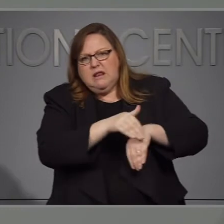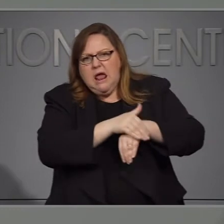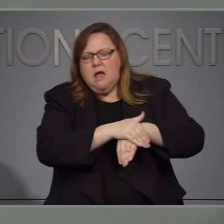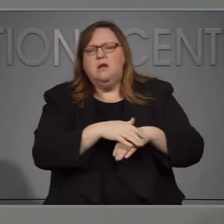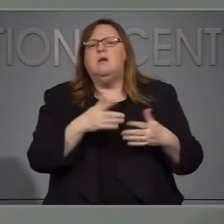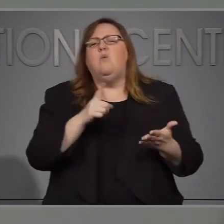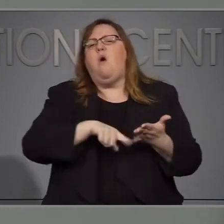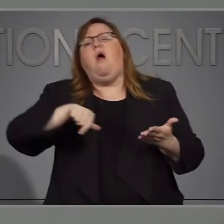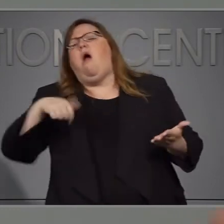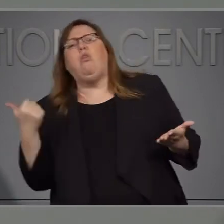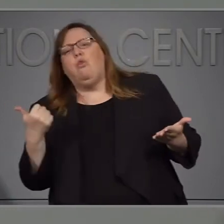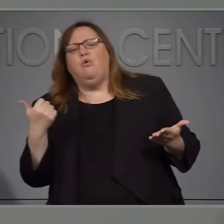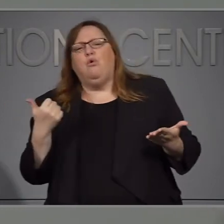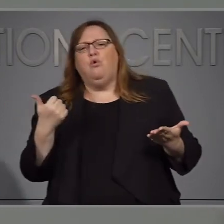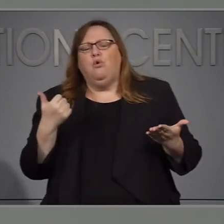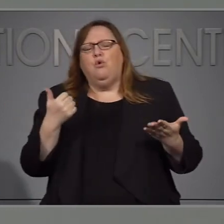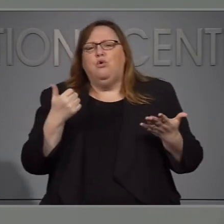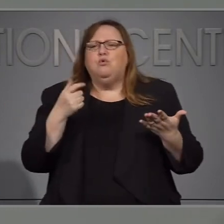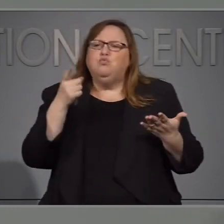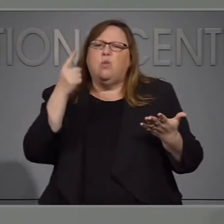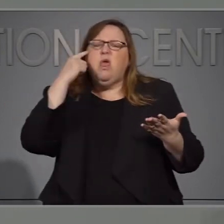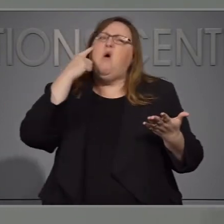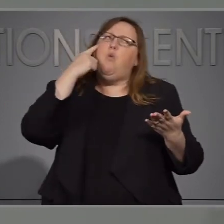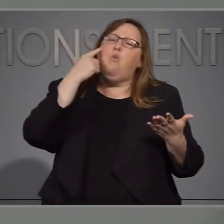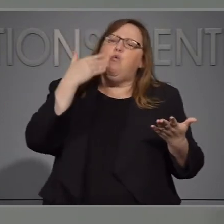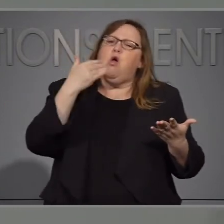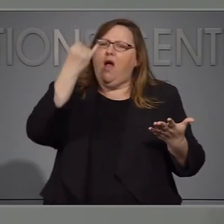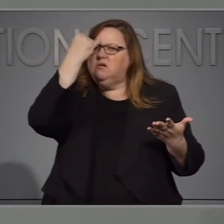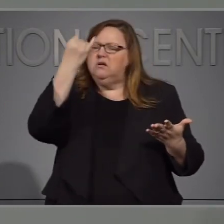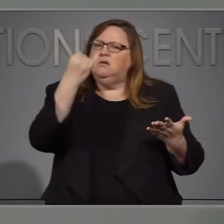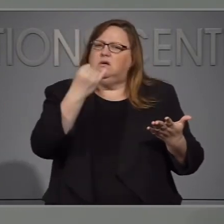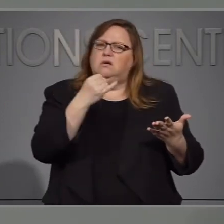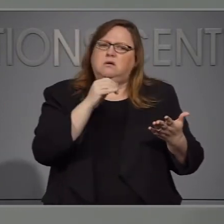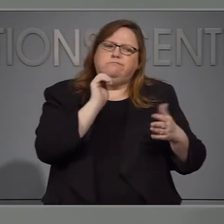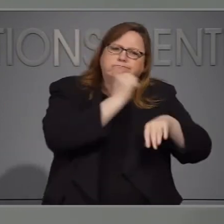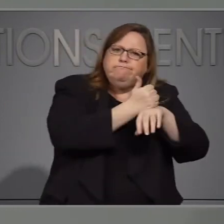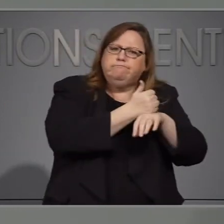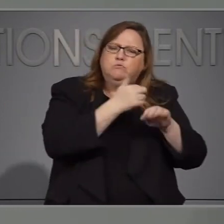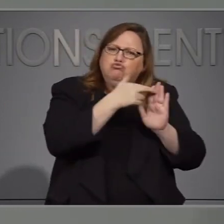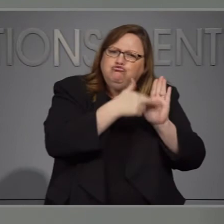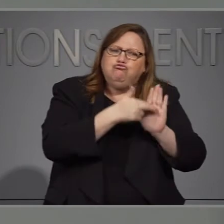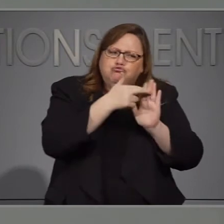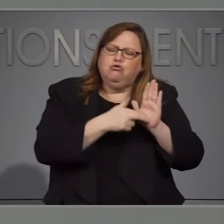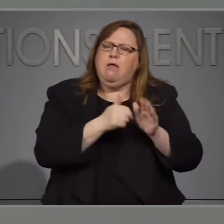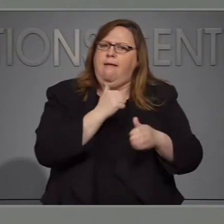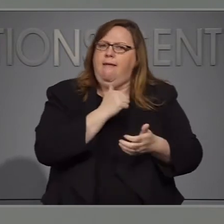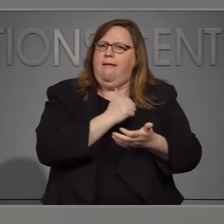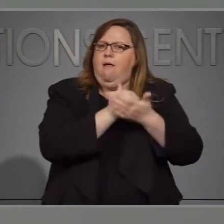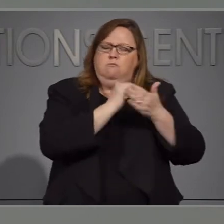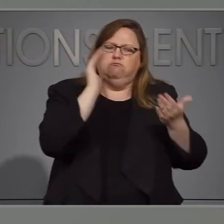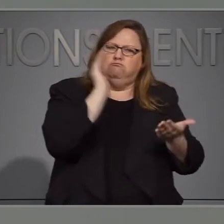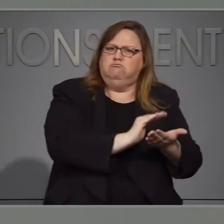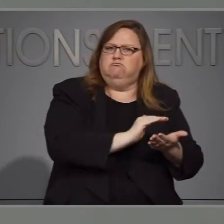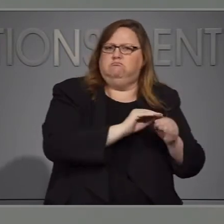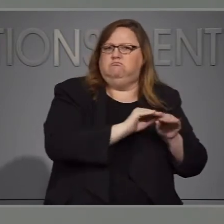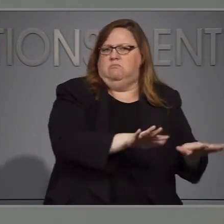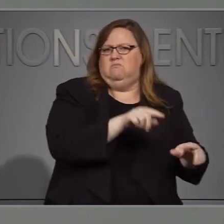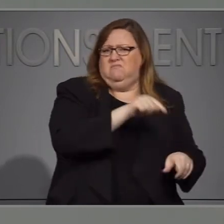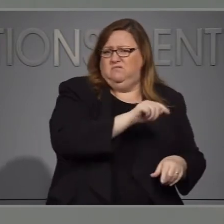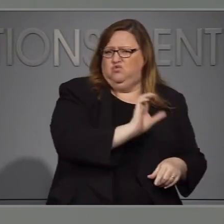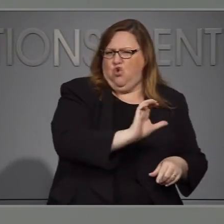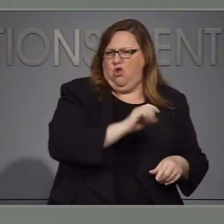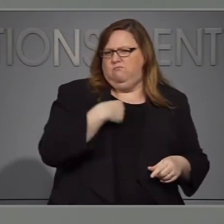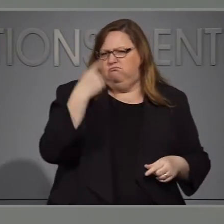limitantes para los negocios que les costaría. Qué que no se vendiera